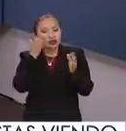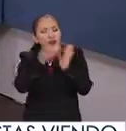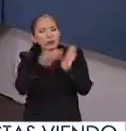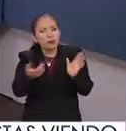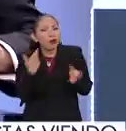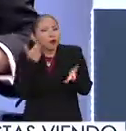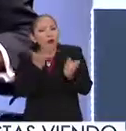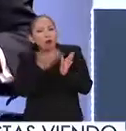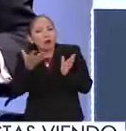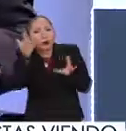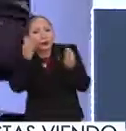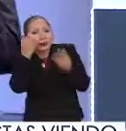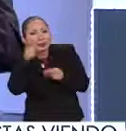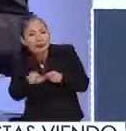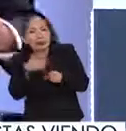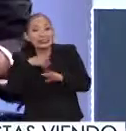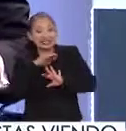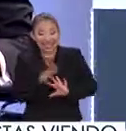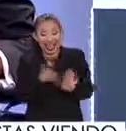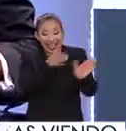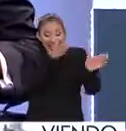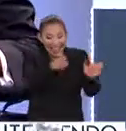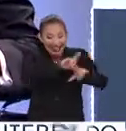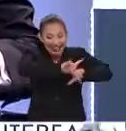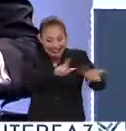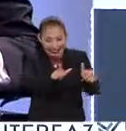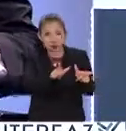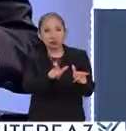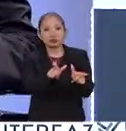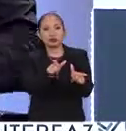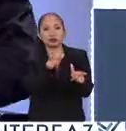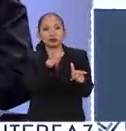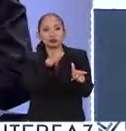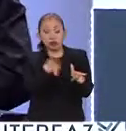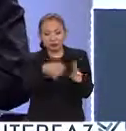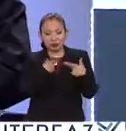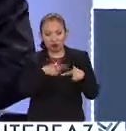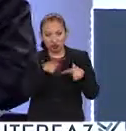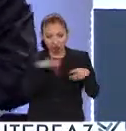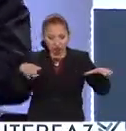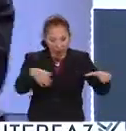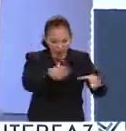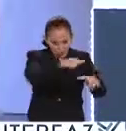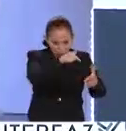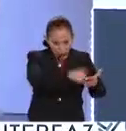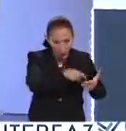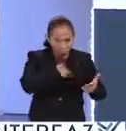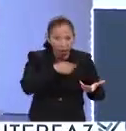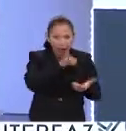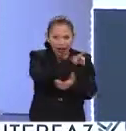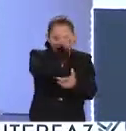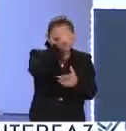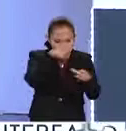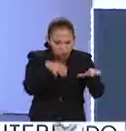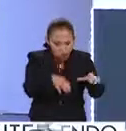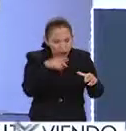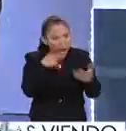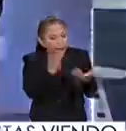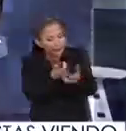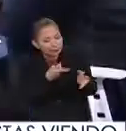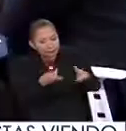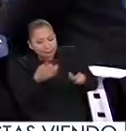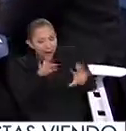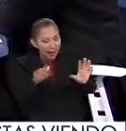camino? Ya que tiene todo listo, preparado, con estas personas en estas zonas tan remotas o de difícil